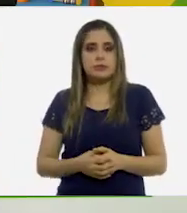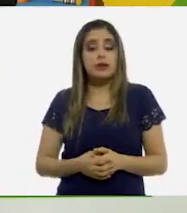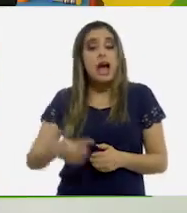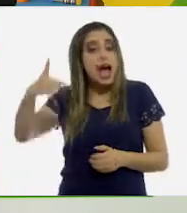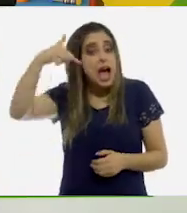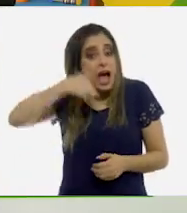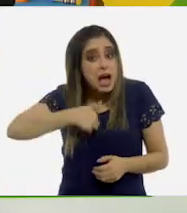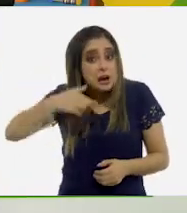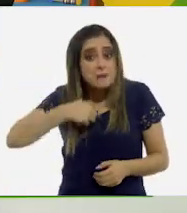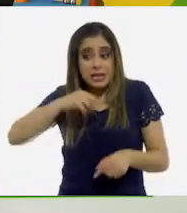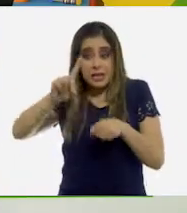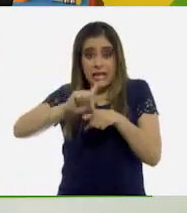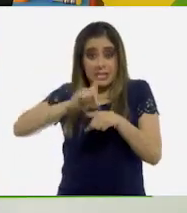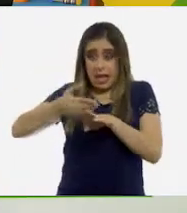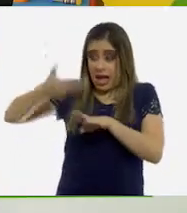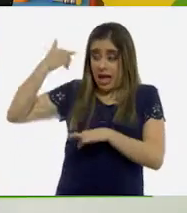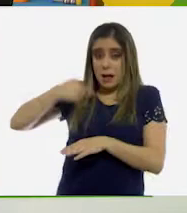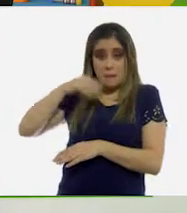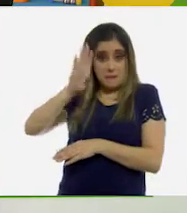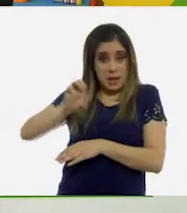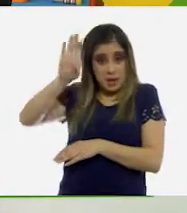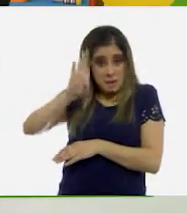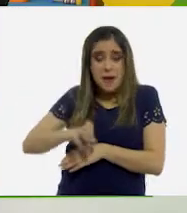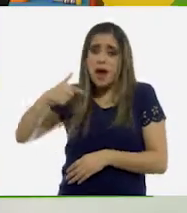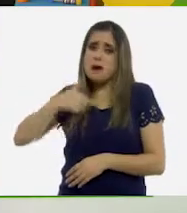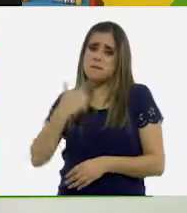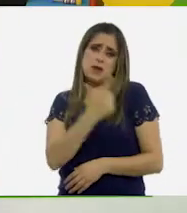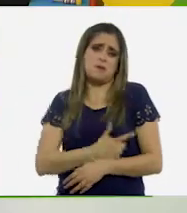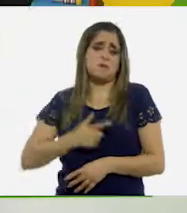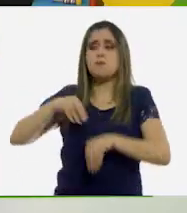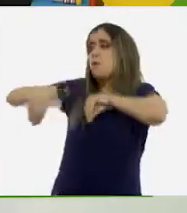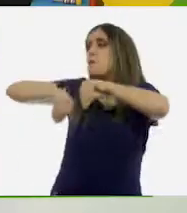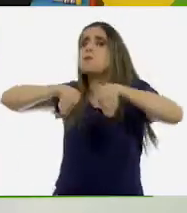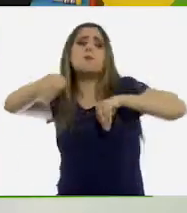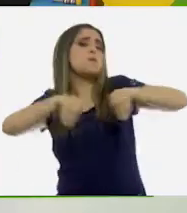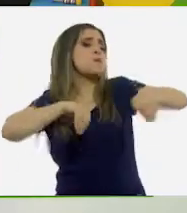desde que era bebé, me ha gustado moverme mucho.